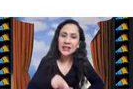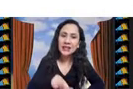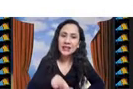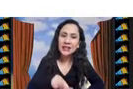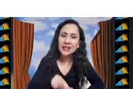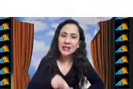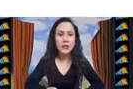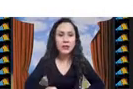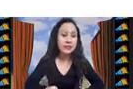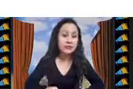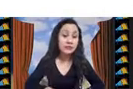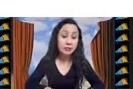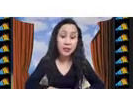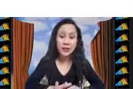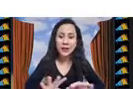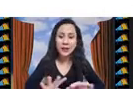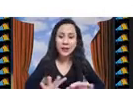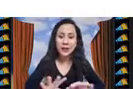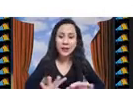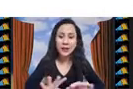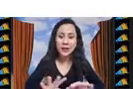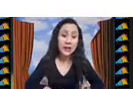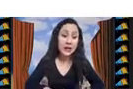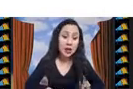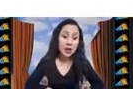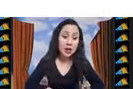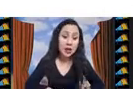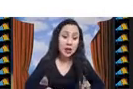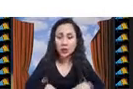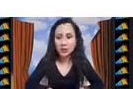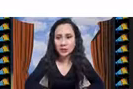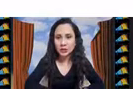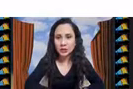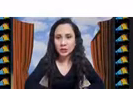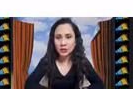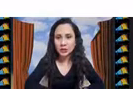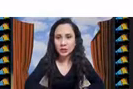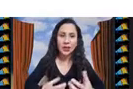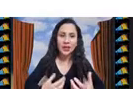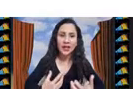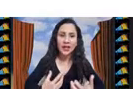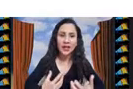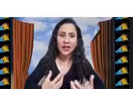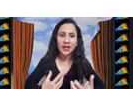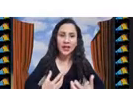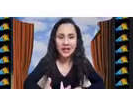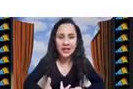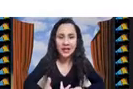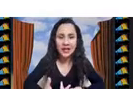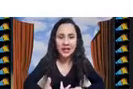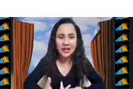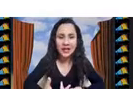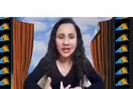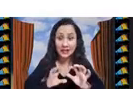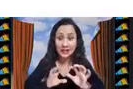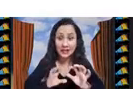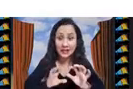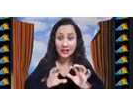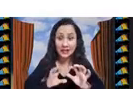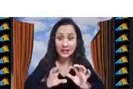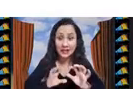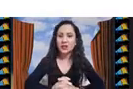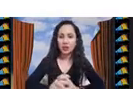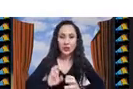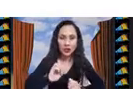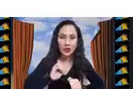Esta es la agenda. Vamos a ver un breve como marco contextual de lo que es el área en la que